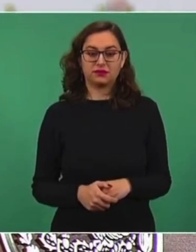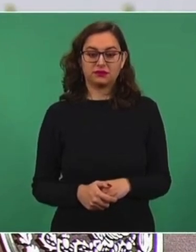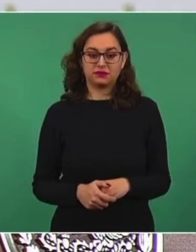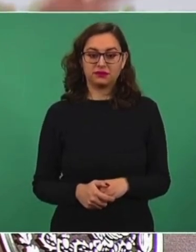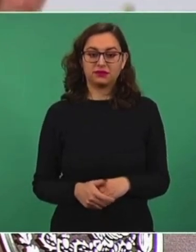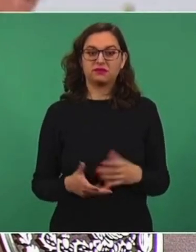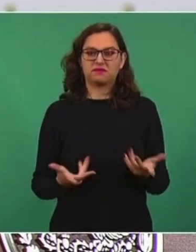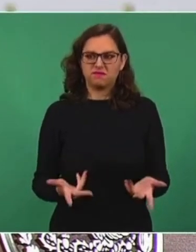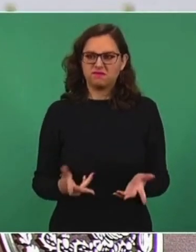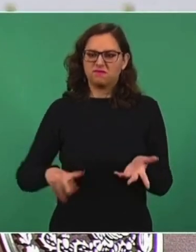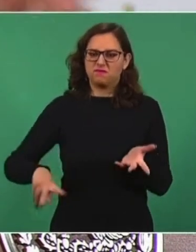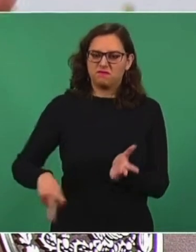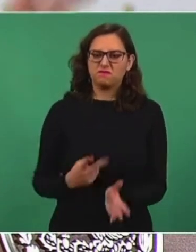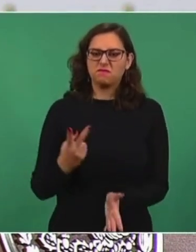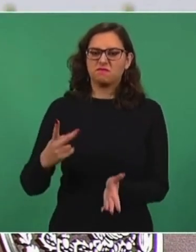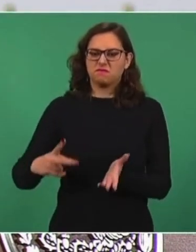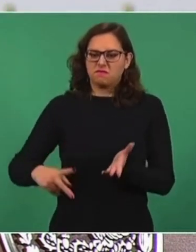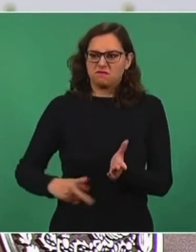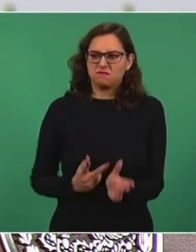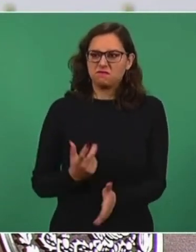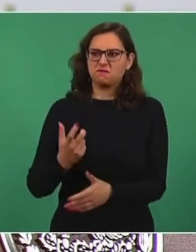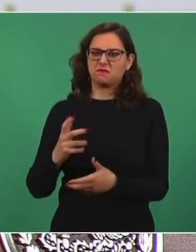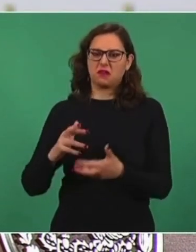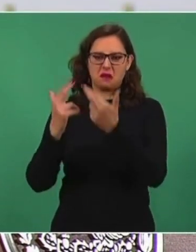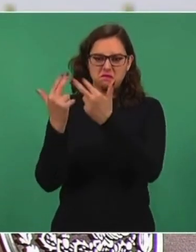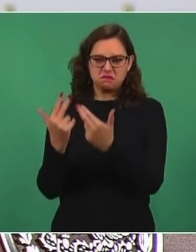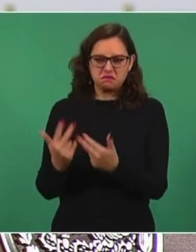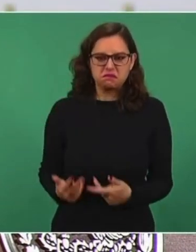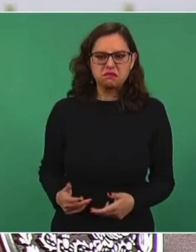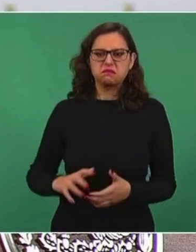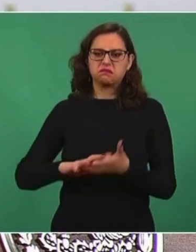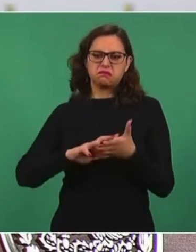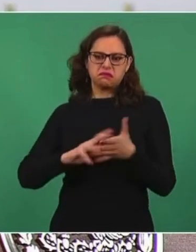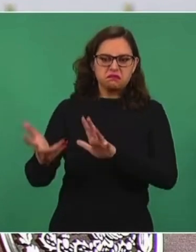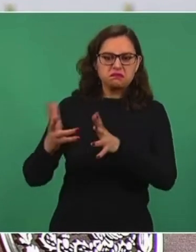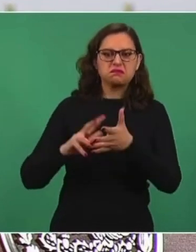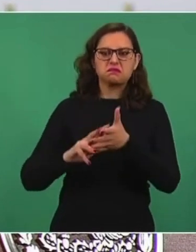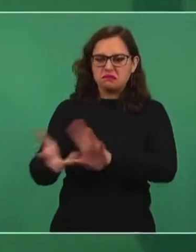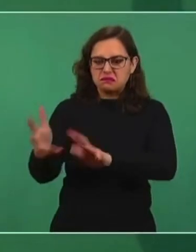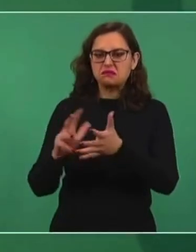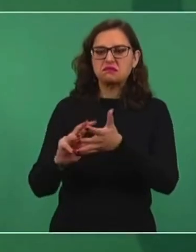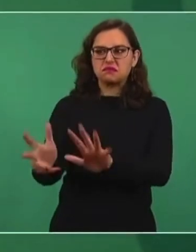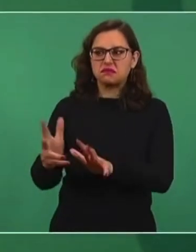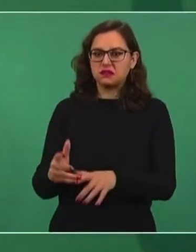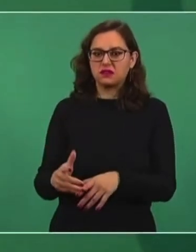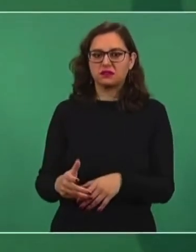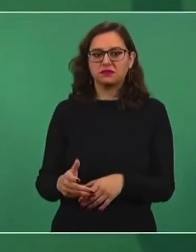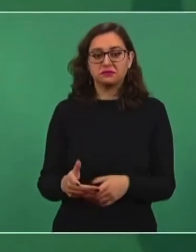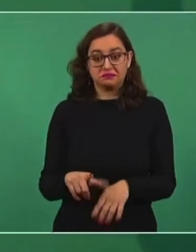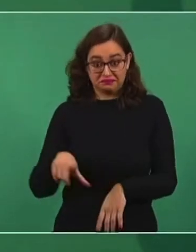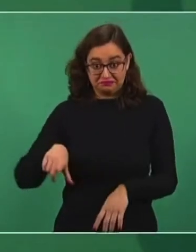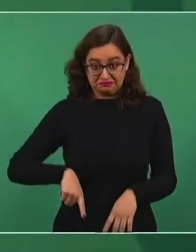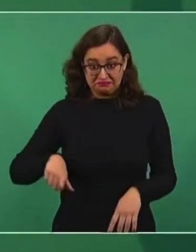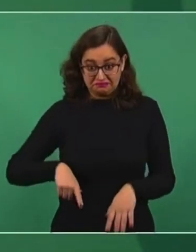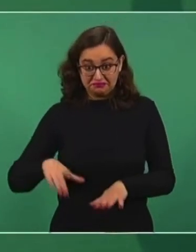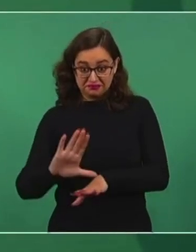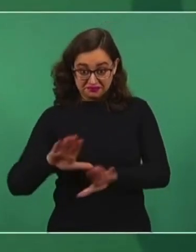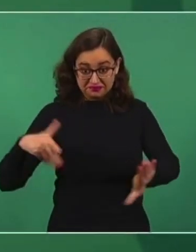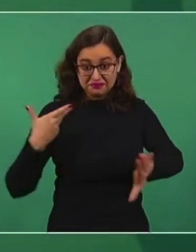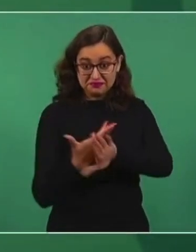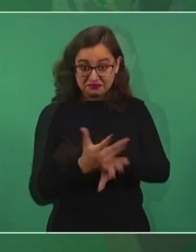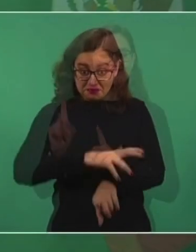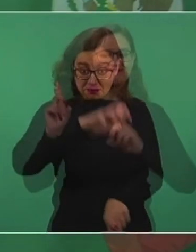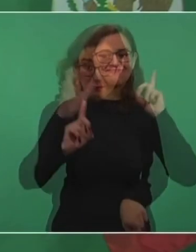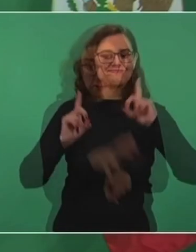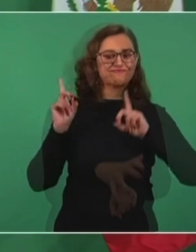Están provocando y provocando, provocando, pues se van a quedar con las ganas, no vamos a caer en ninguna